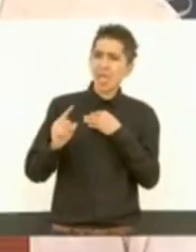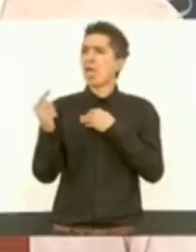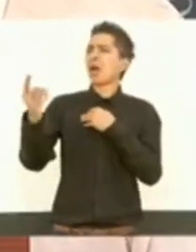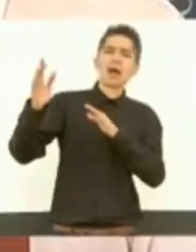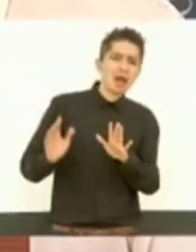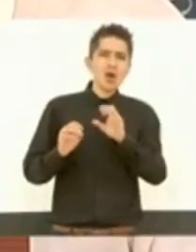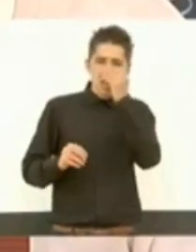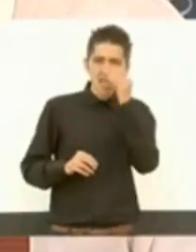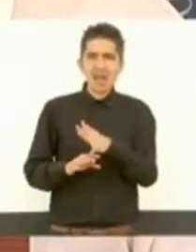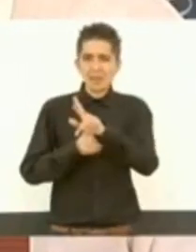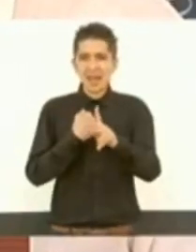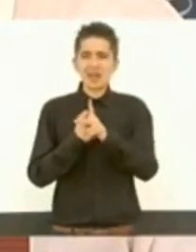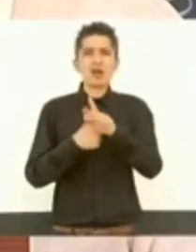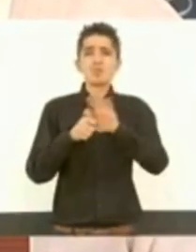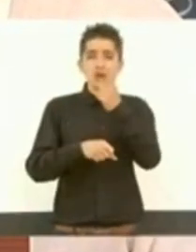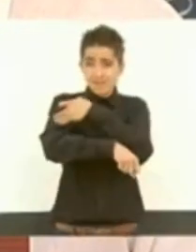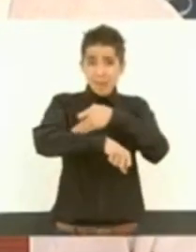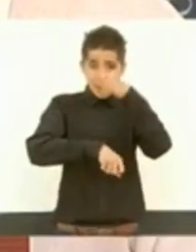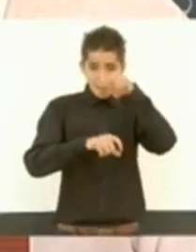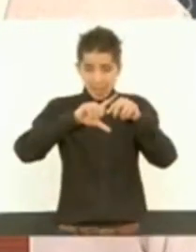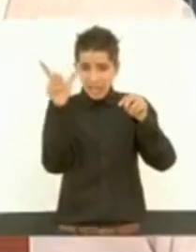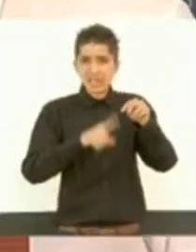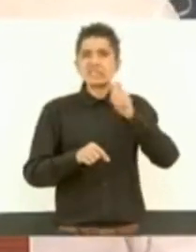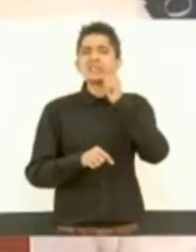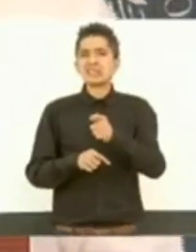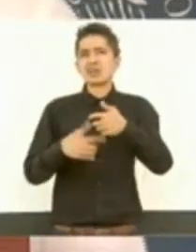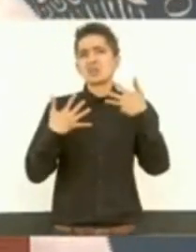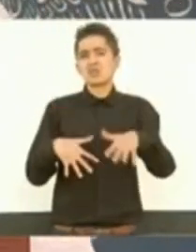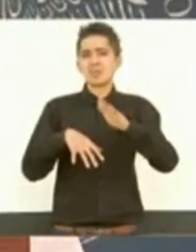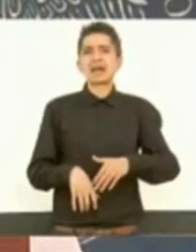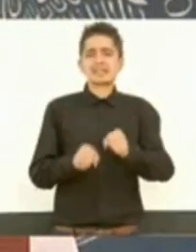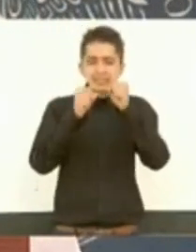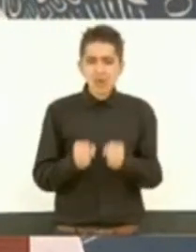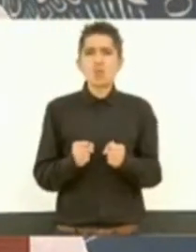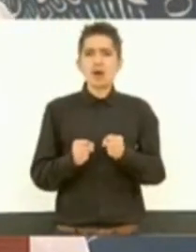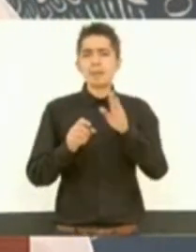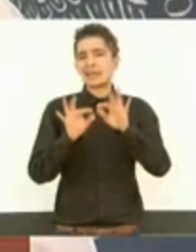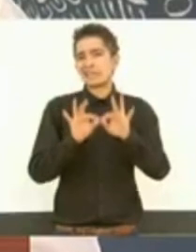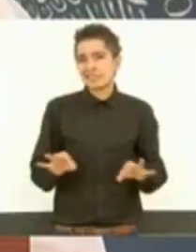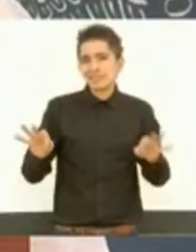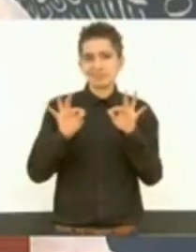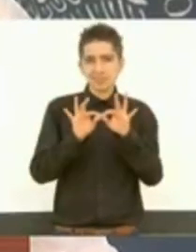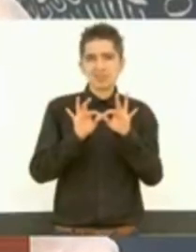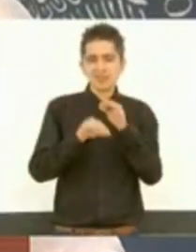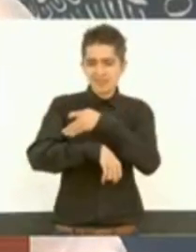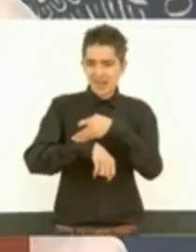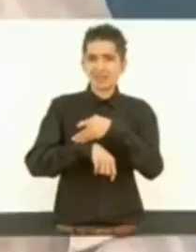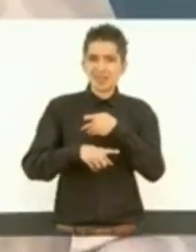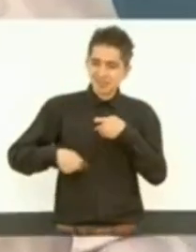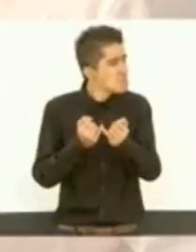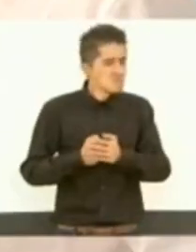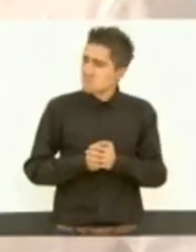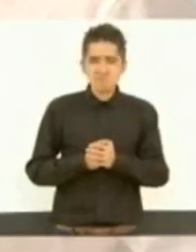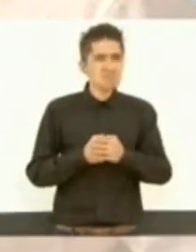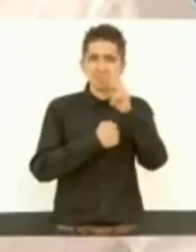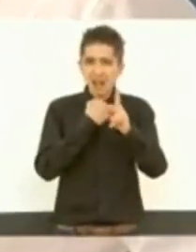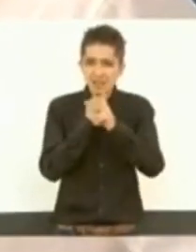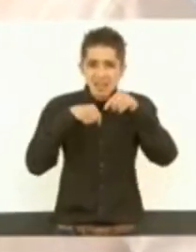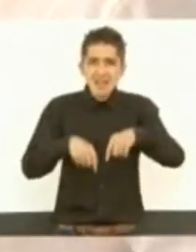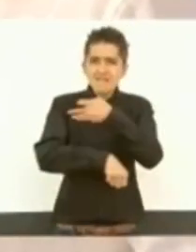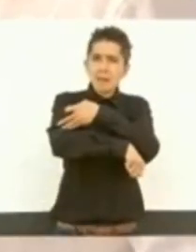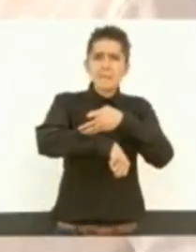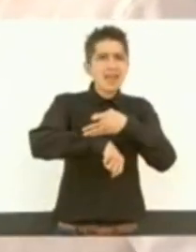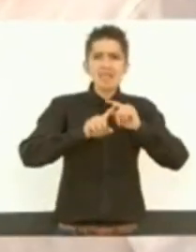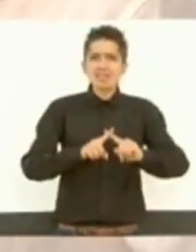El porque la familia mexicana, lo he dicho muchas veces, es la institución de seguridad social más importante del país. Las